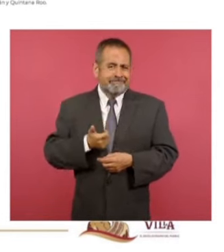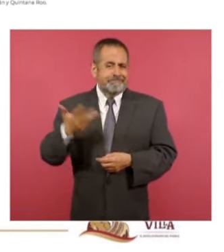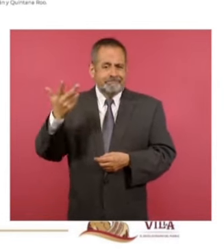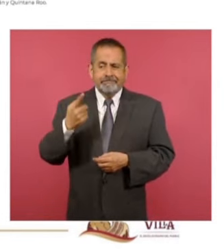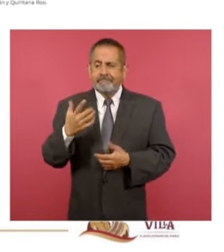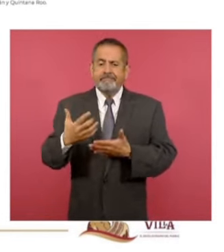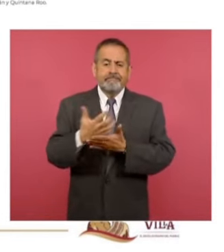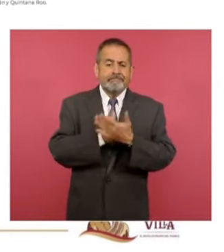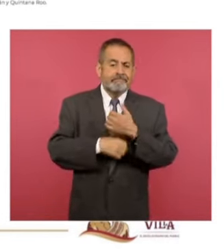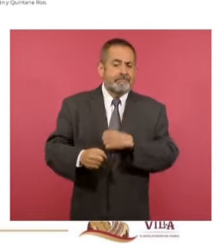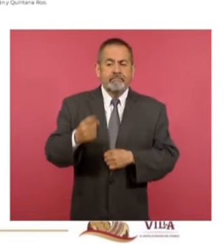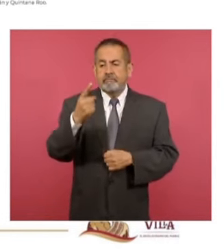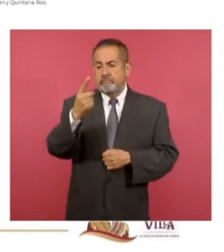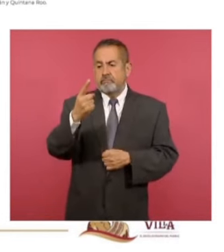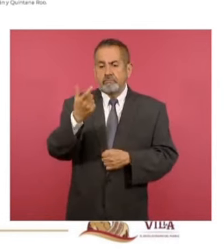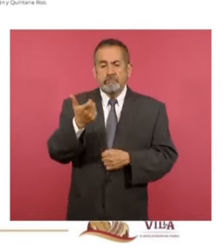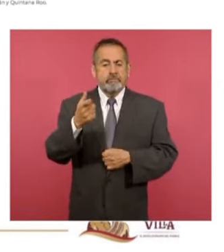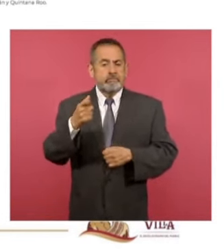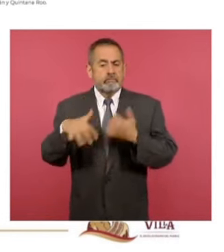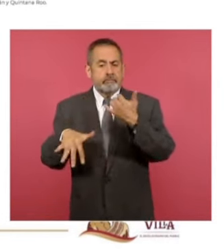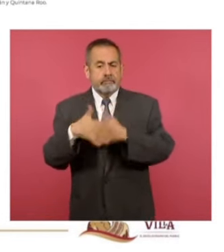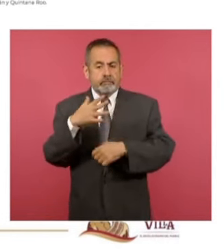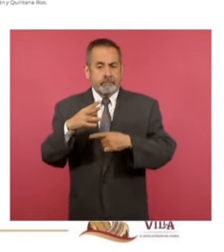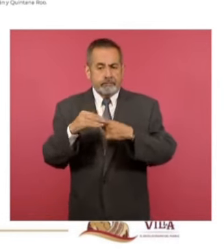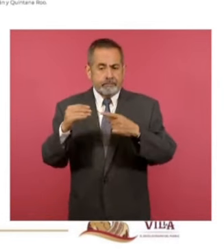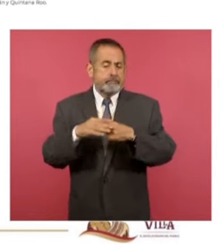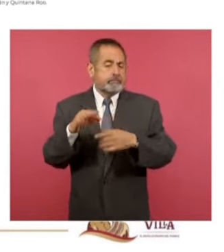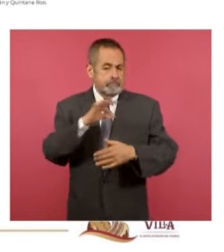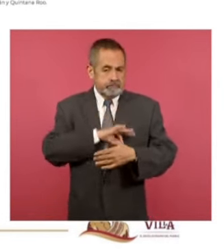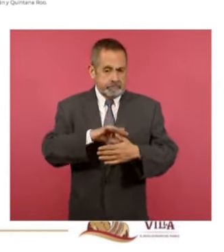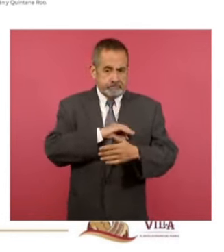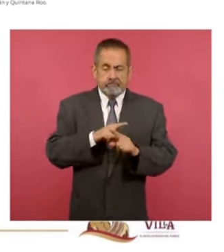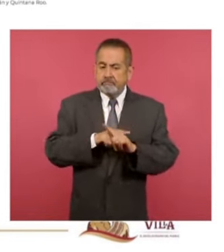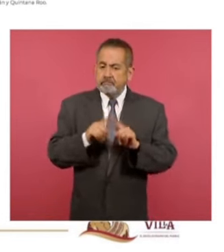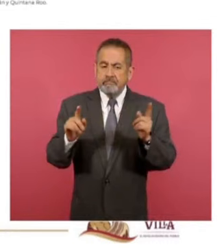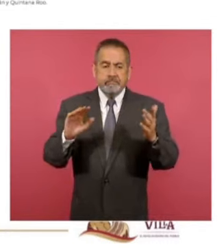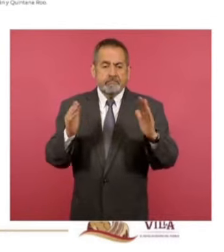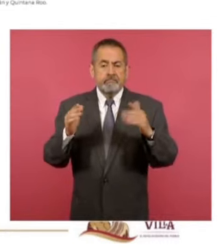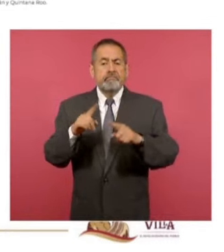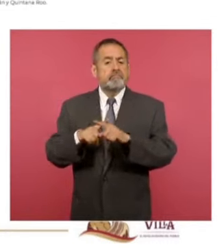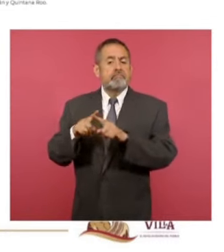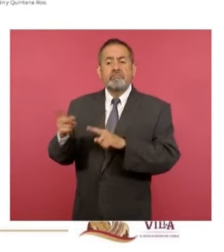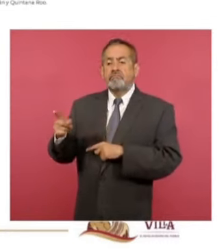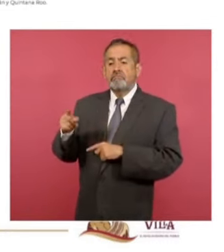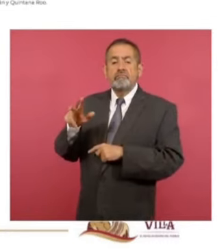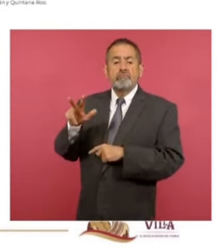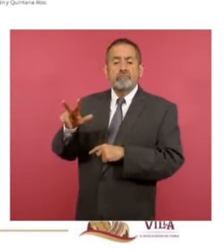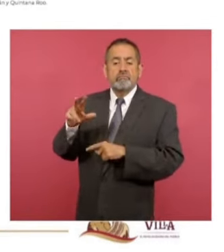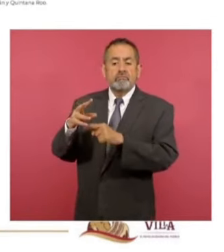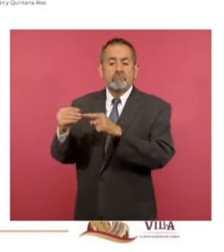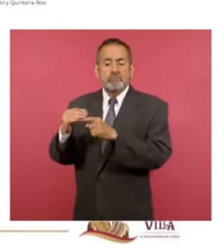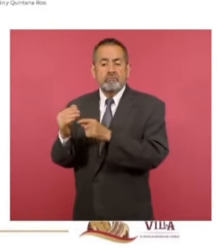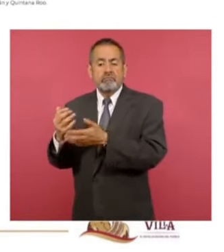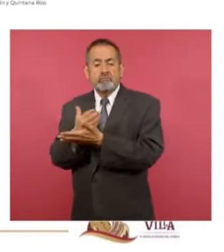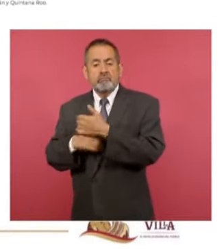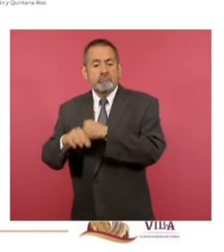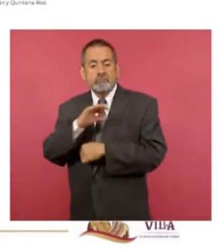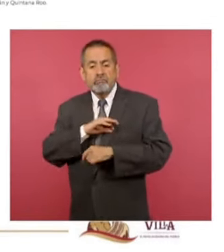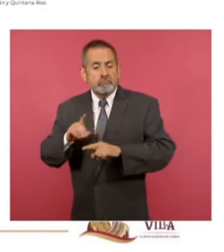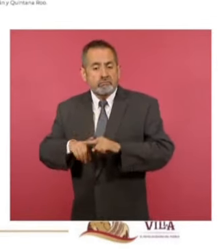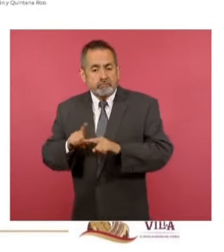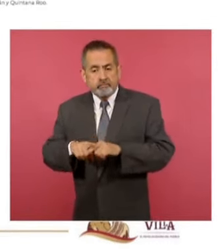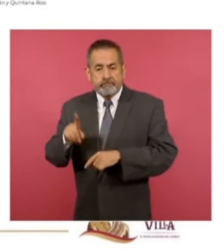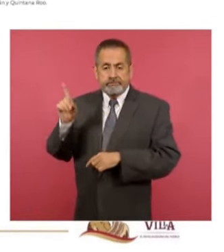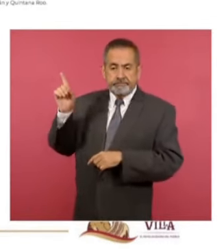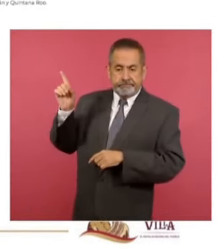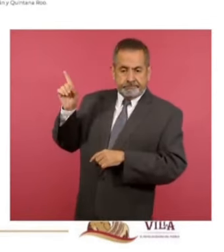pesos con 15 centavos, muy alto el margen, comparado con los 18 centavos de margen que tiene franquicia